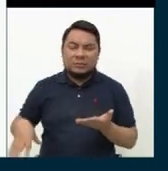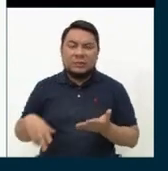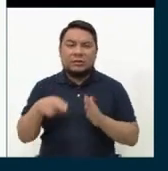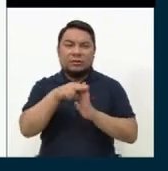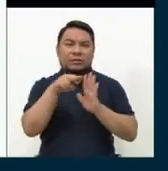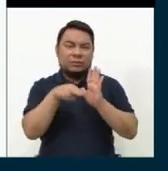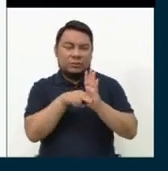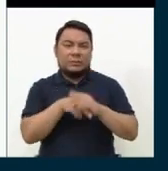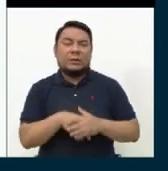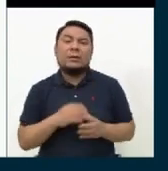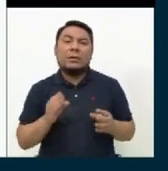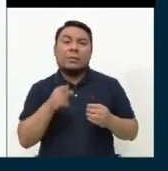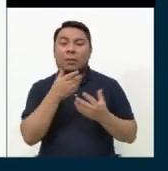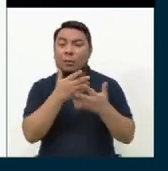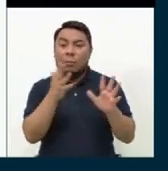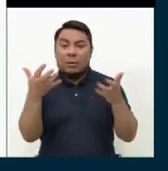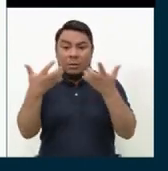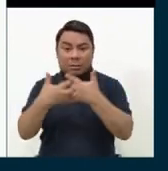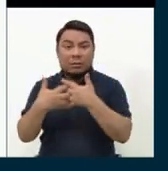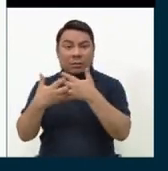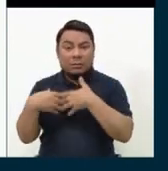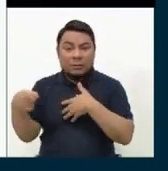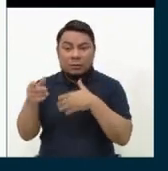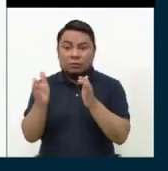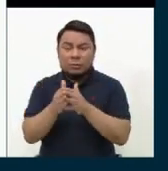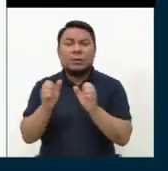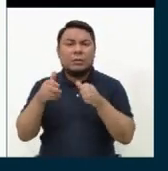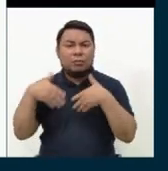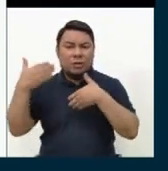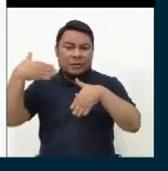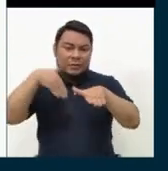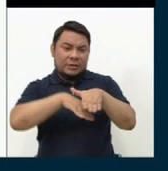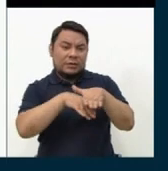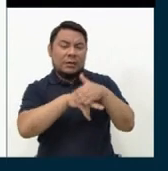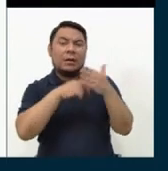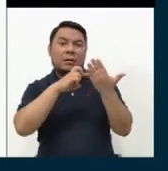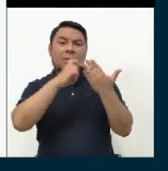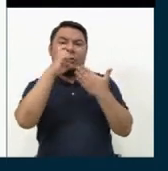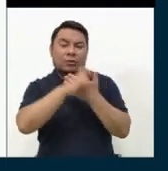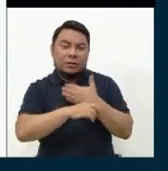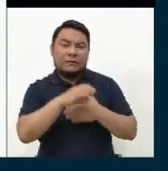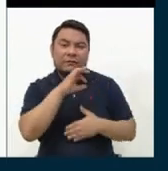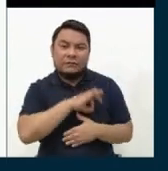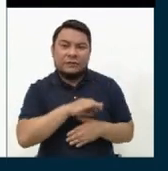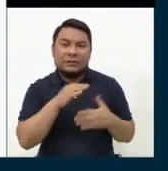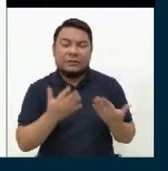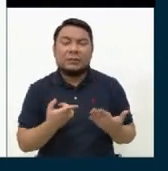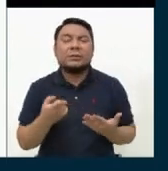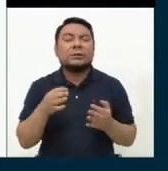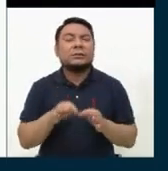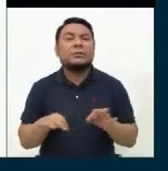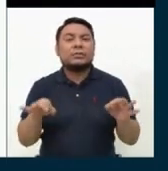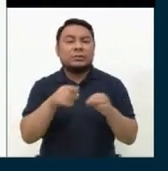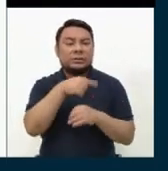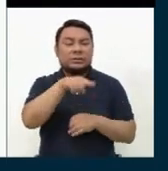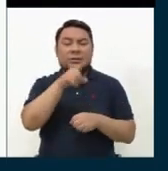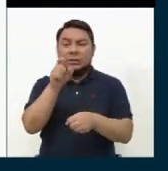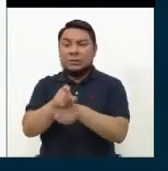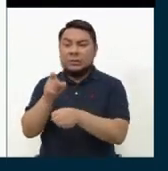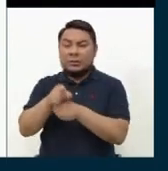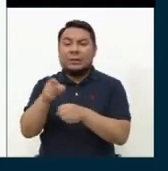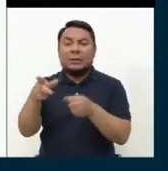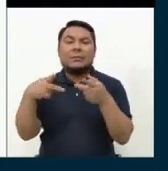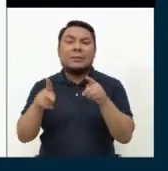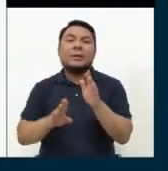que estas, cualquier microempresa, acceda a esos programas. Es muy importante que tengan esa capacitación porque eso les permitirá